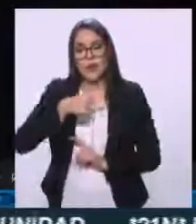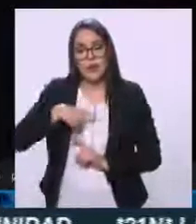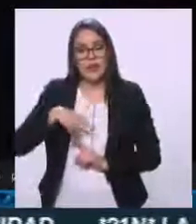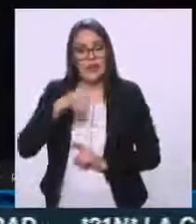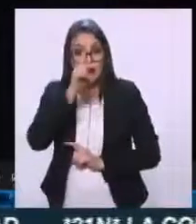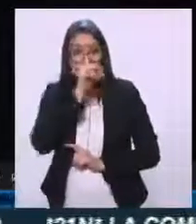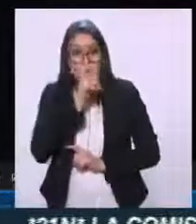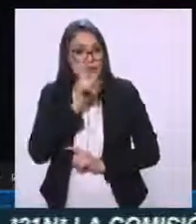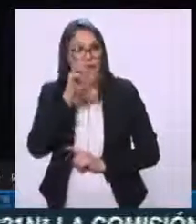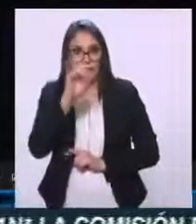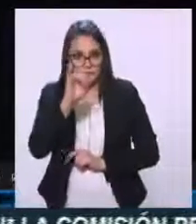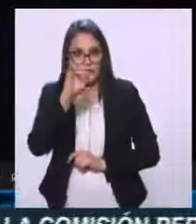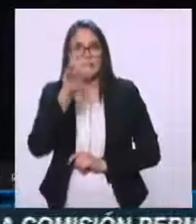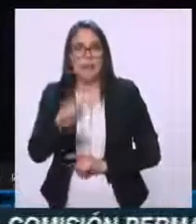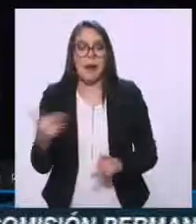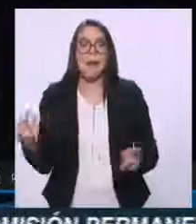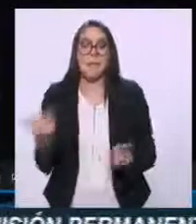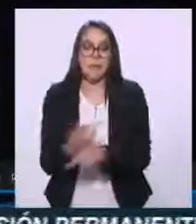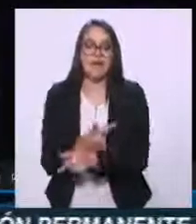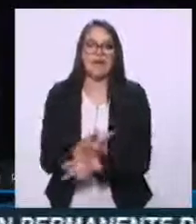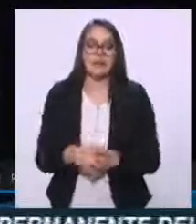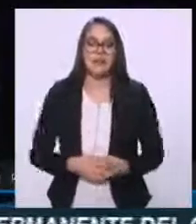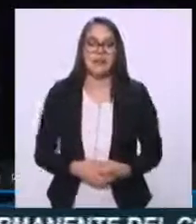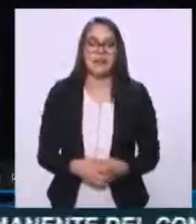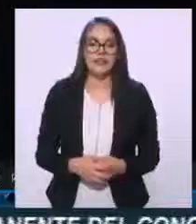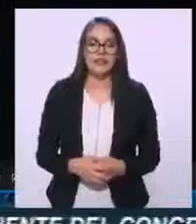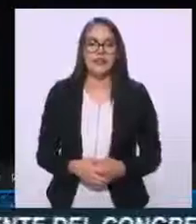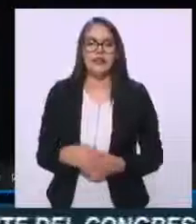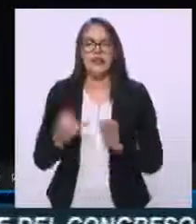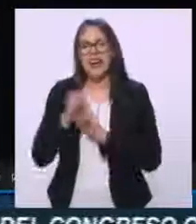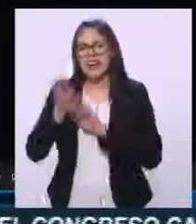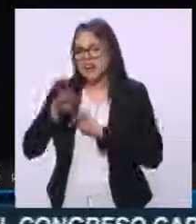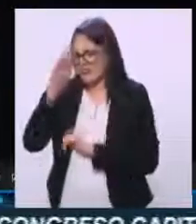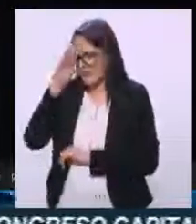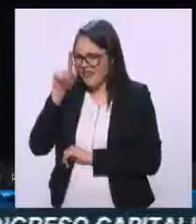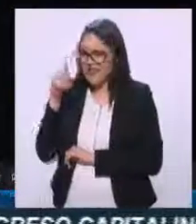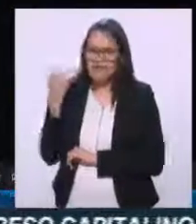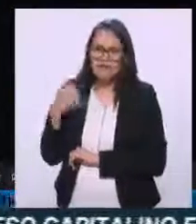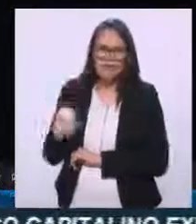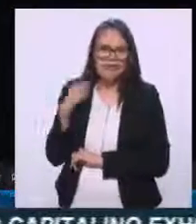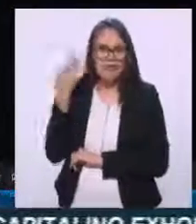es fake news, sí pasó. También hay cosas que parecen que son falsas, pero son superadas por la realidad. news.